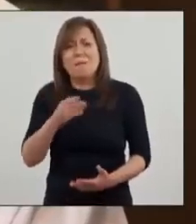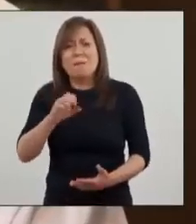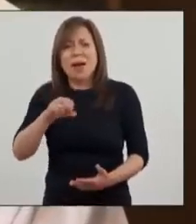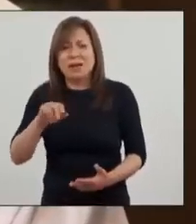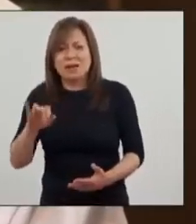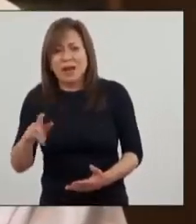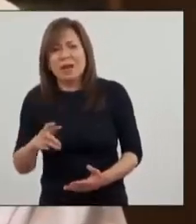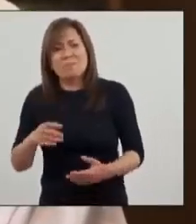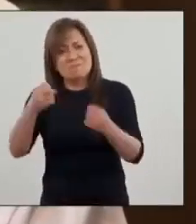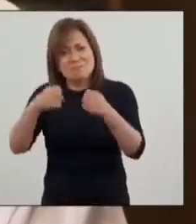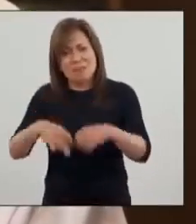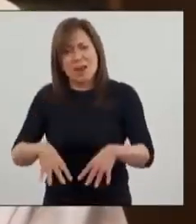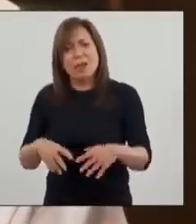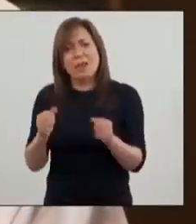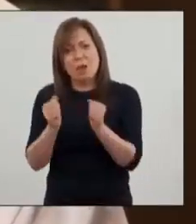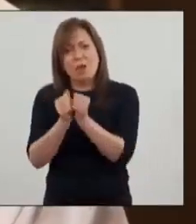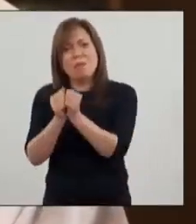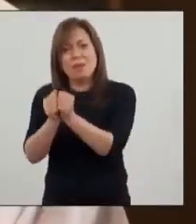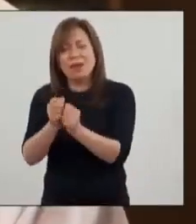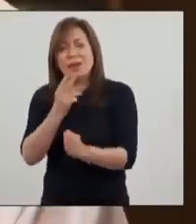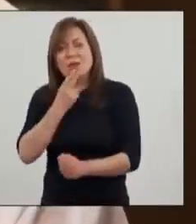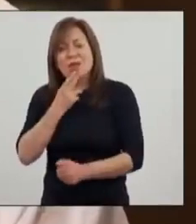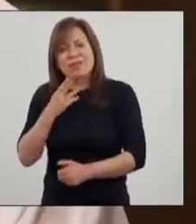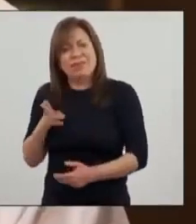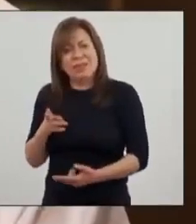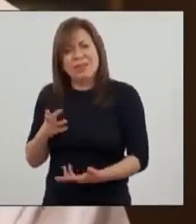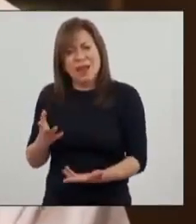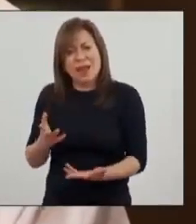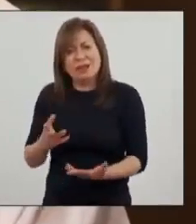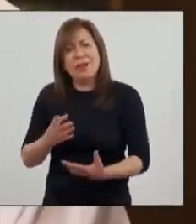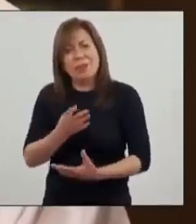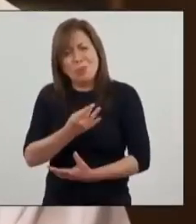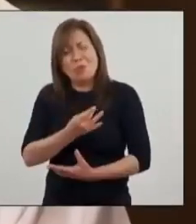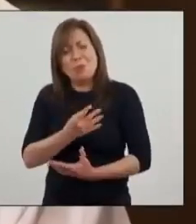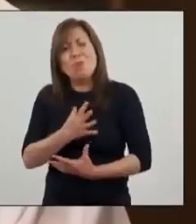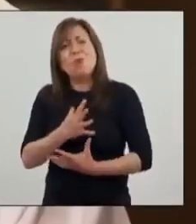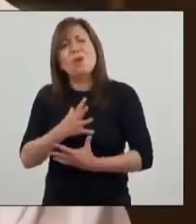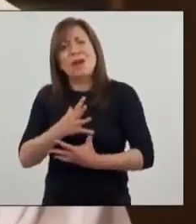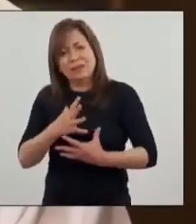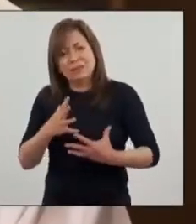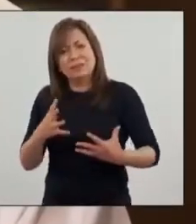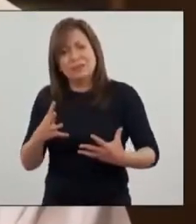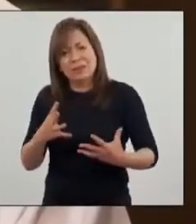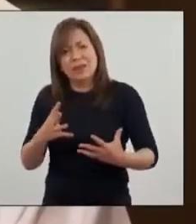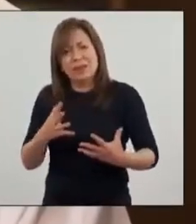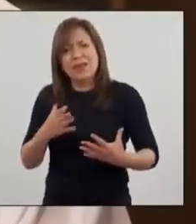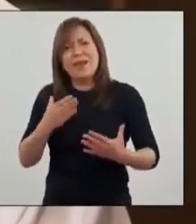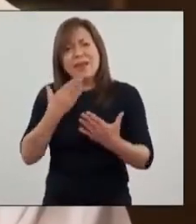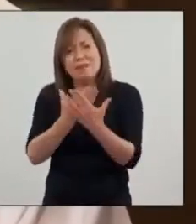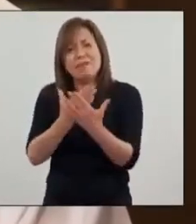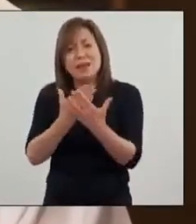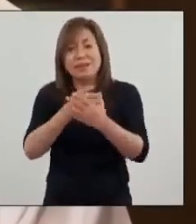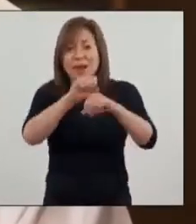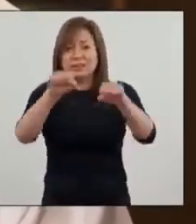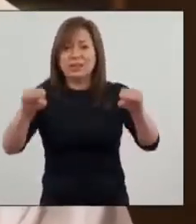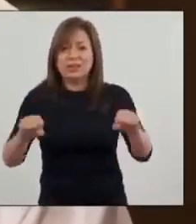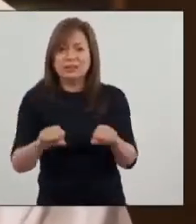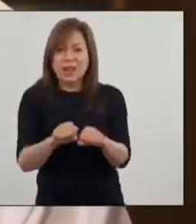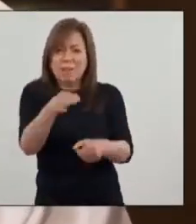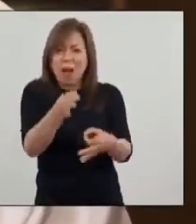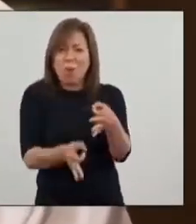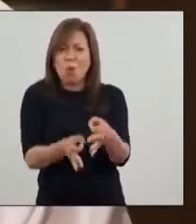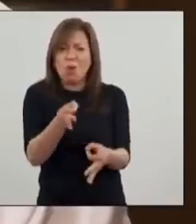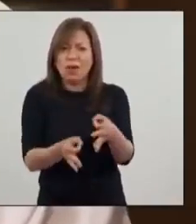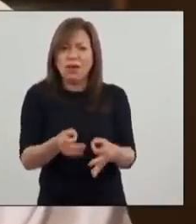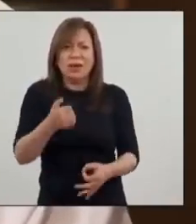perdido a tu compañero de vida, lo que ya de por sí es un dolor tremendo, debes enfrentar un sistema judicial